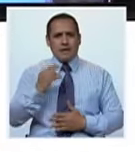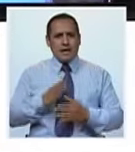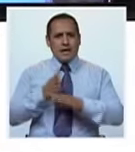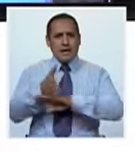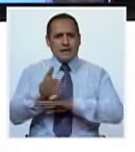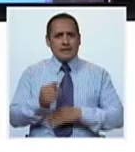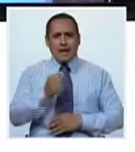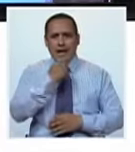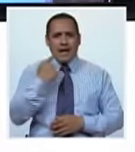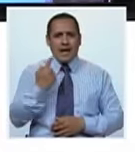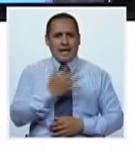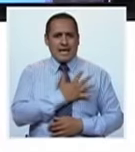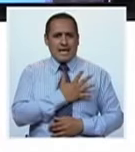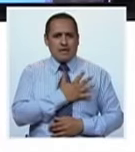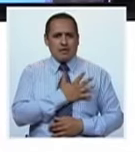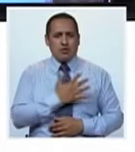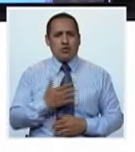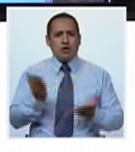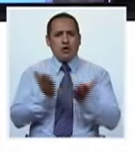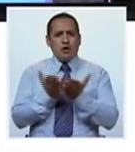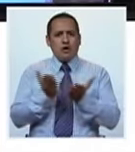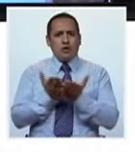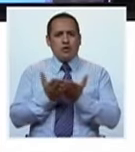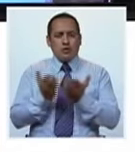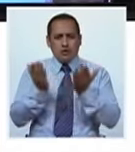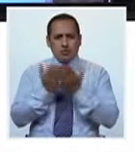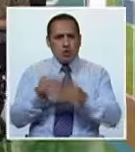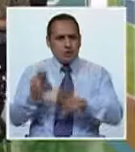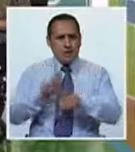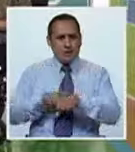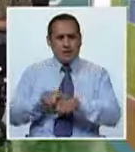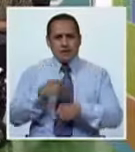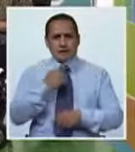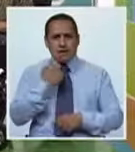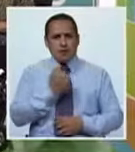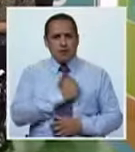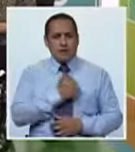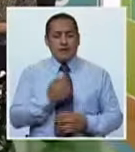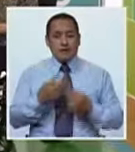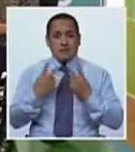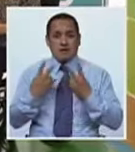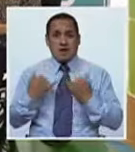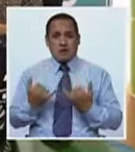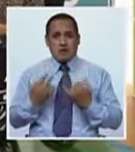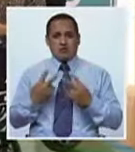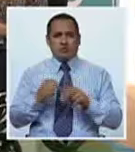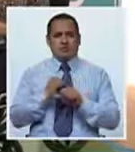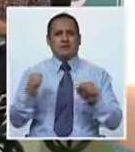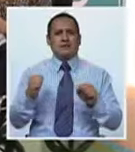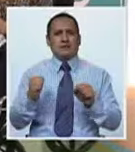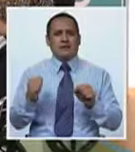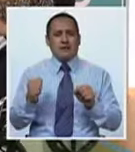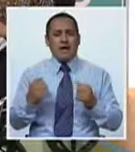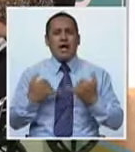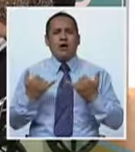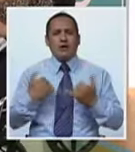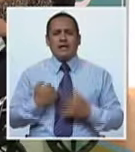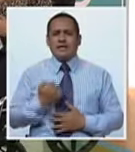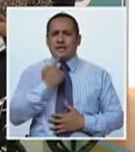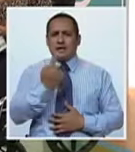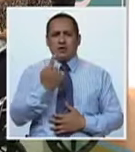Alejandra ya va a entrar a quinto de secundaria en un colegio de educación regular, ¿no? Qué interesante, qué bien. Y dinos, Yoconda,